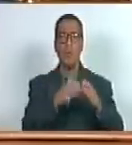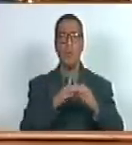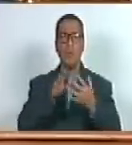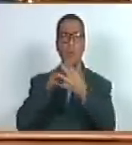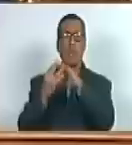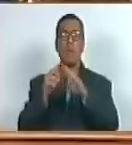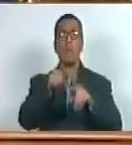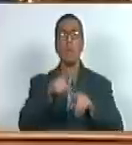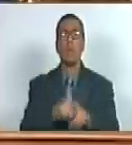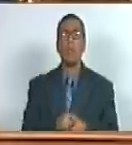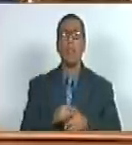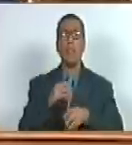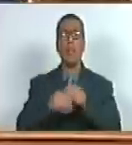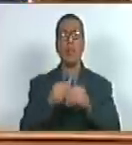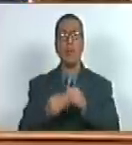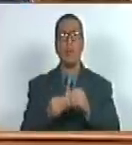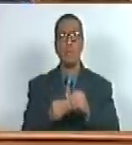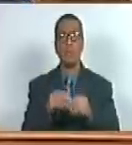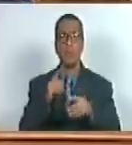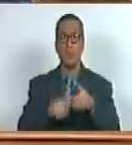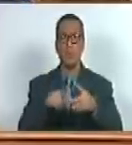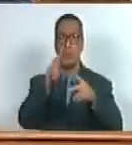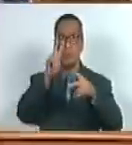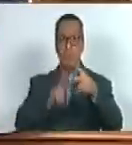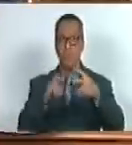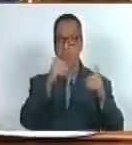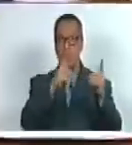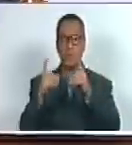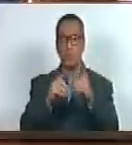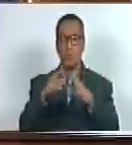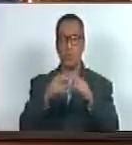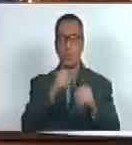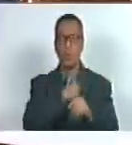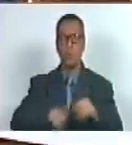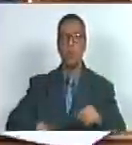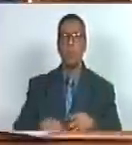comunales a los efectos de su segunda discusión es todo presidente